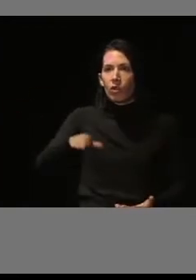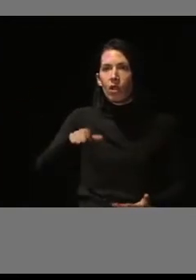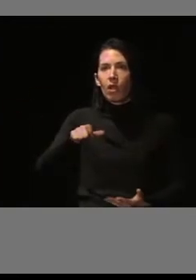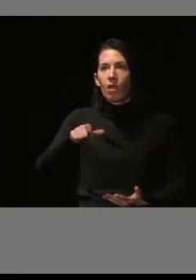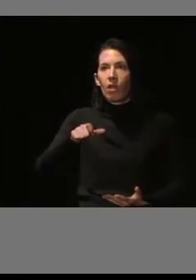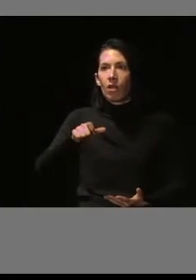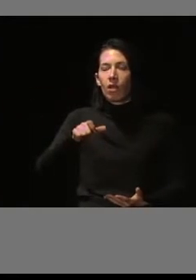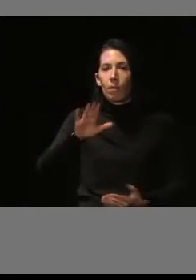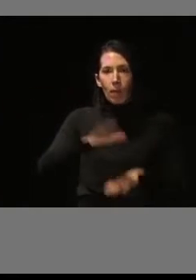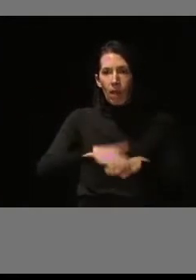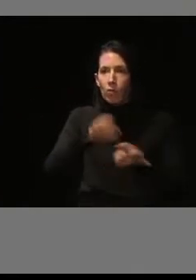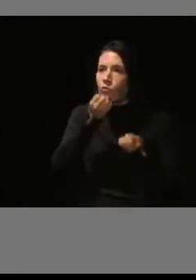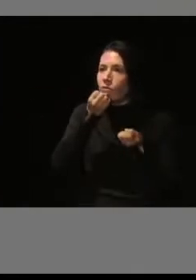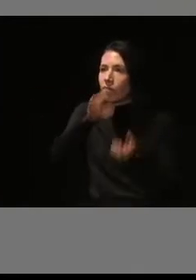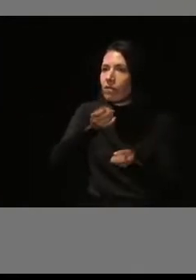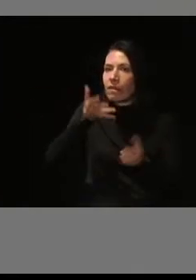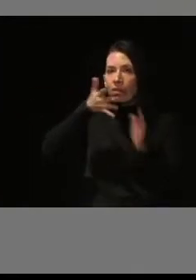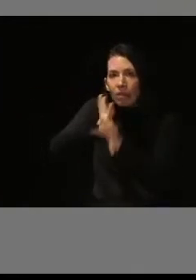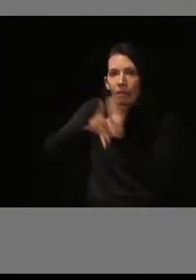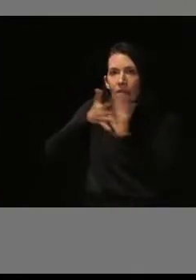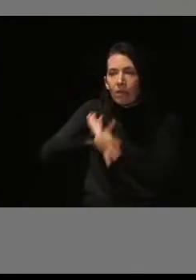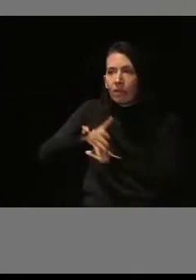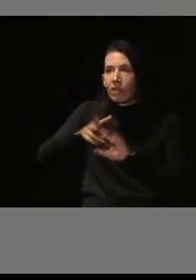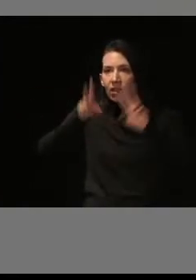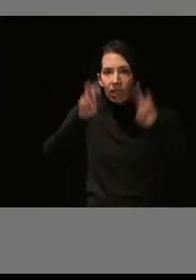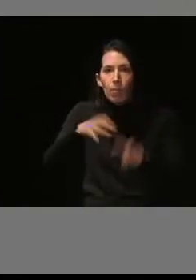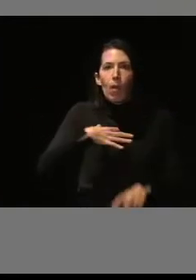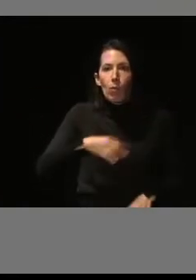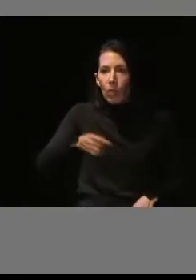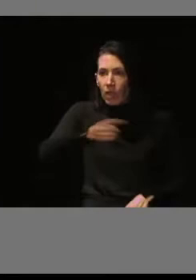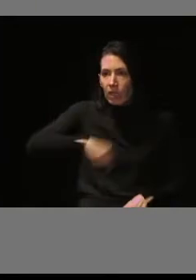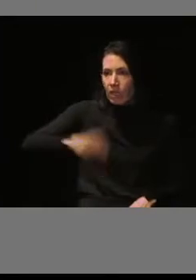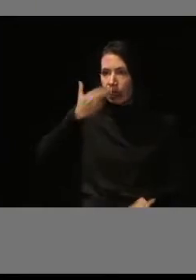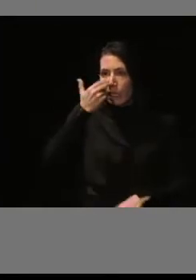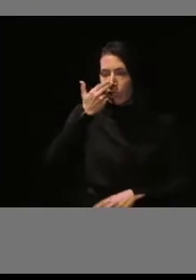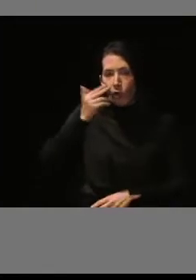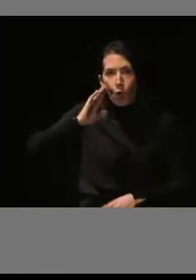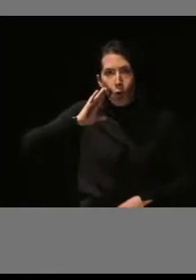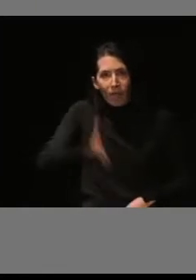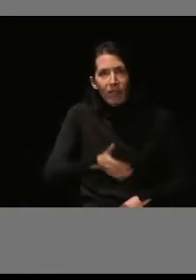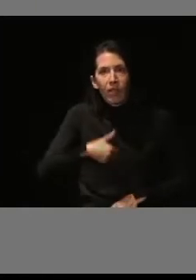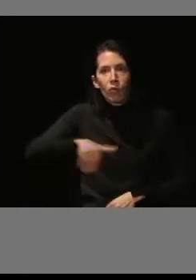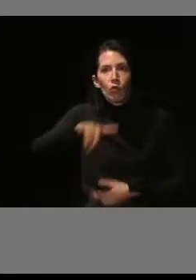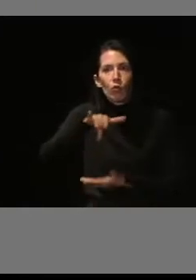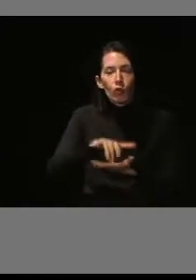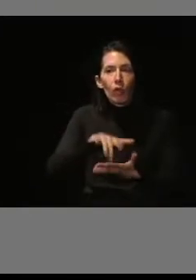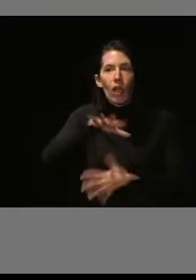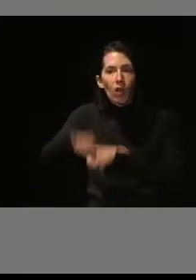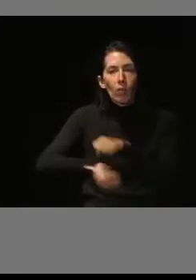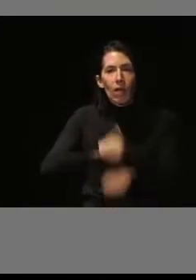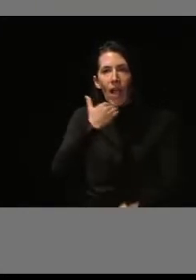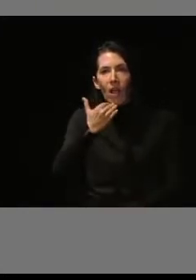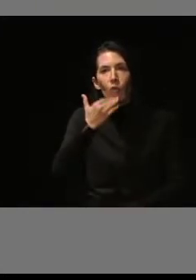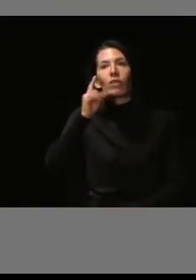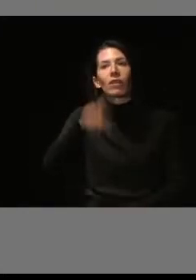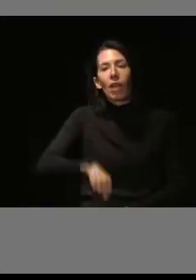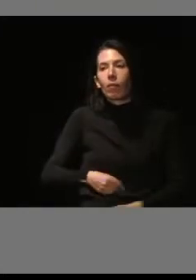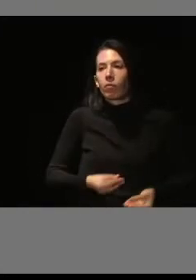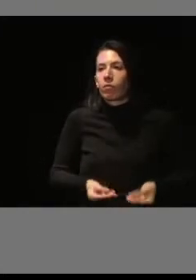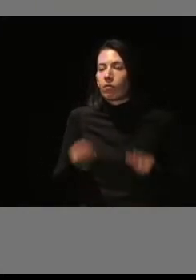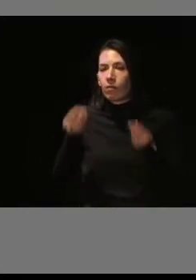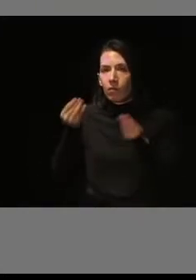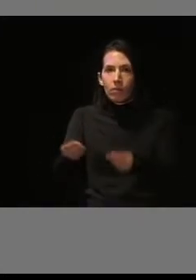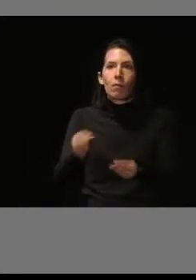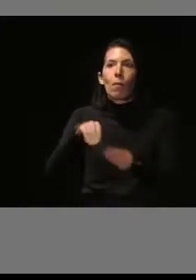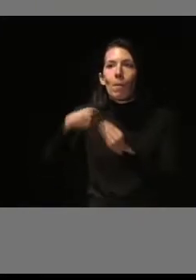informado sobre las cuestiones que le puedan afectar en una relación de consumo y también, pues, en la entrega material